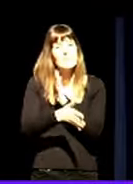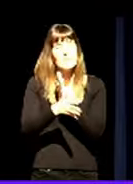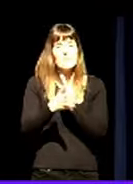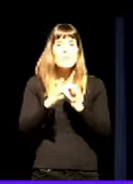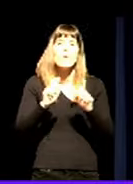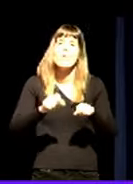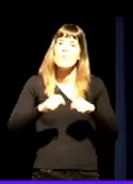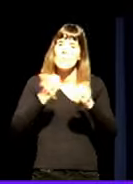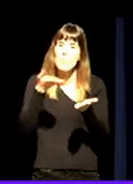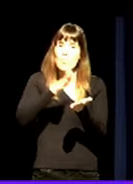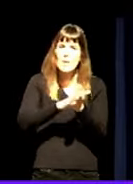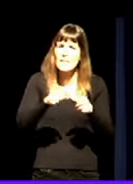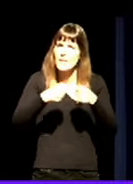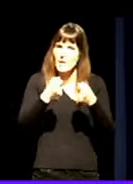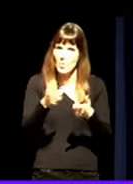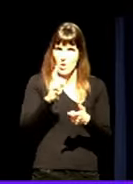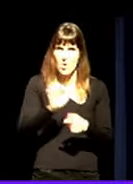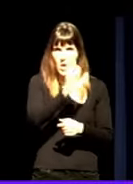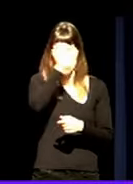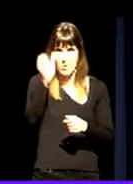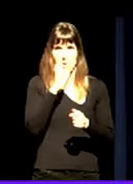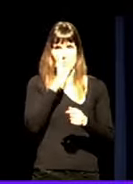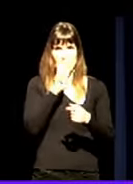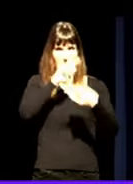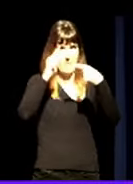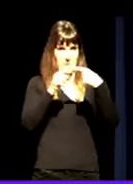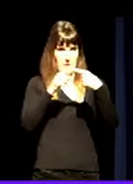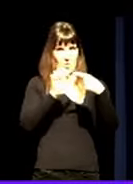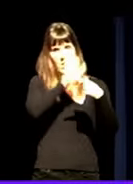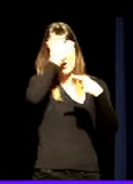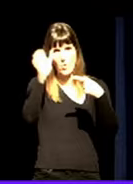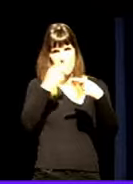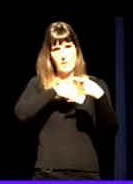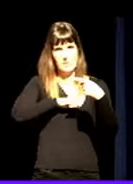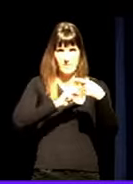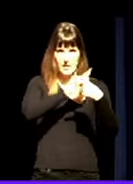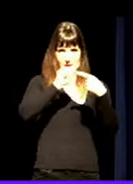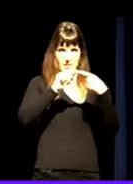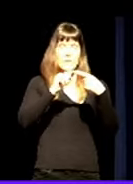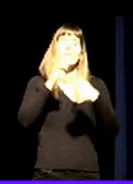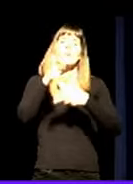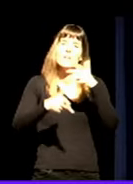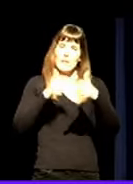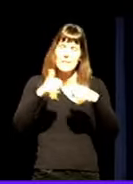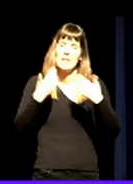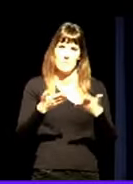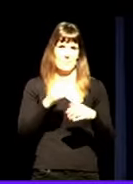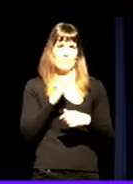era. Eta, eta, eta, eta, eta, eta, eta, bazco.